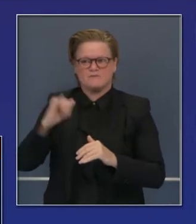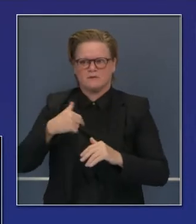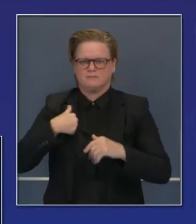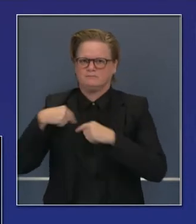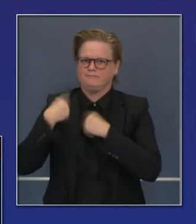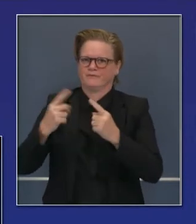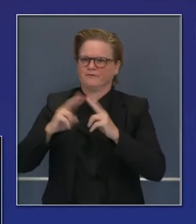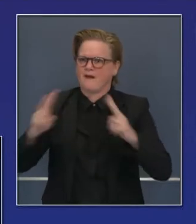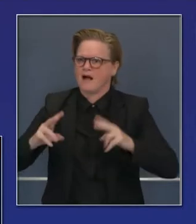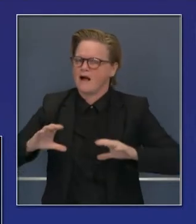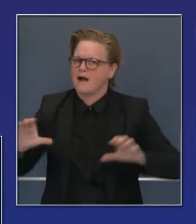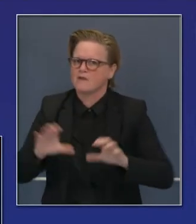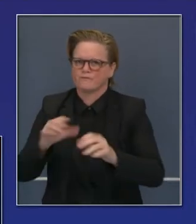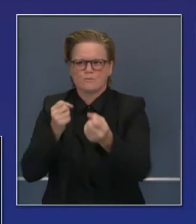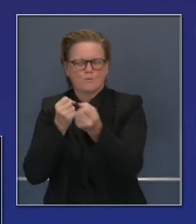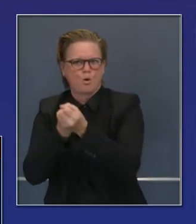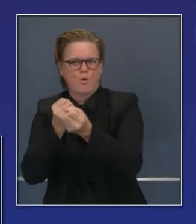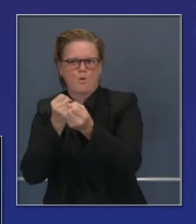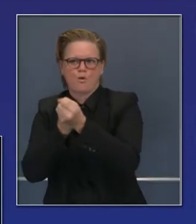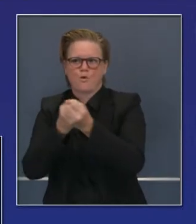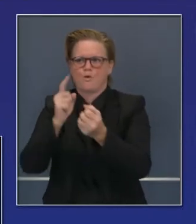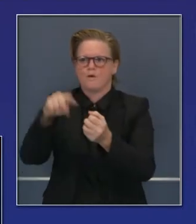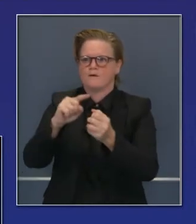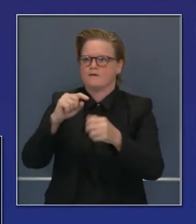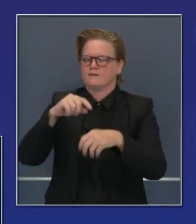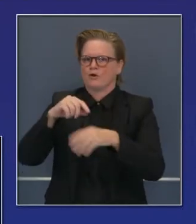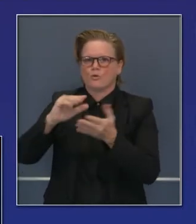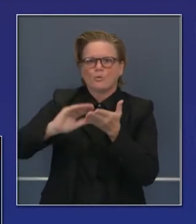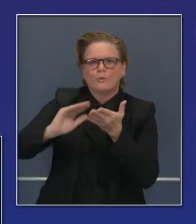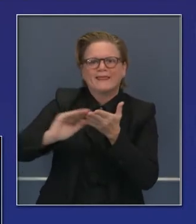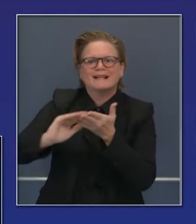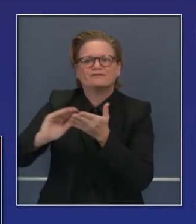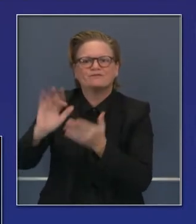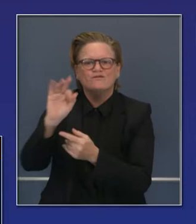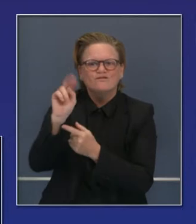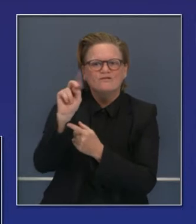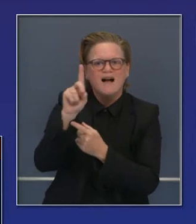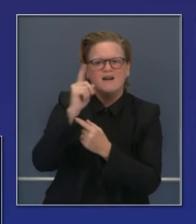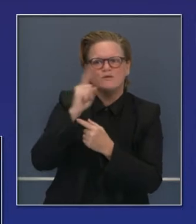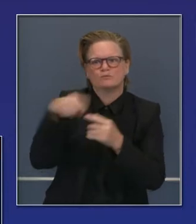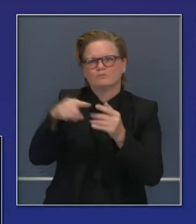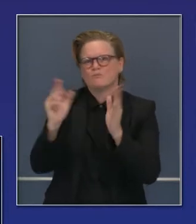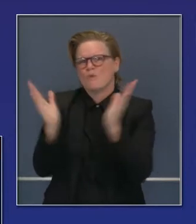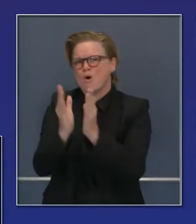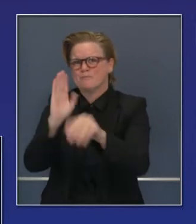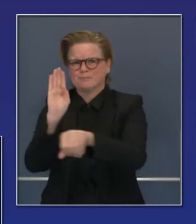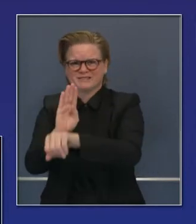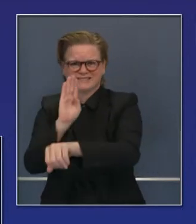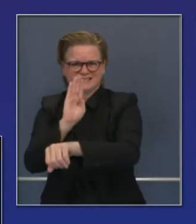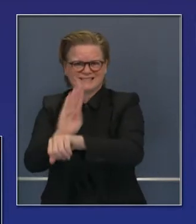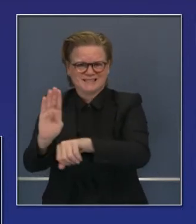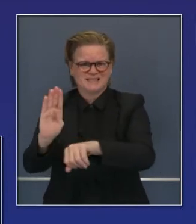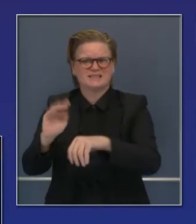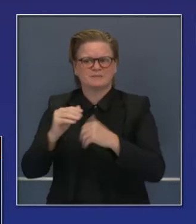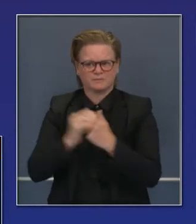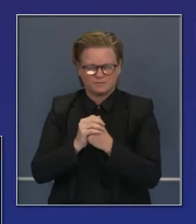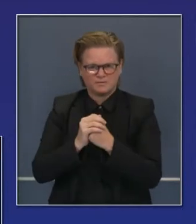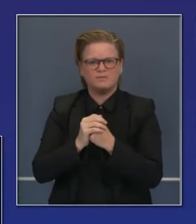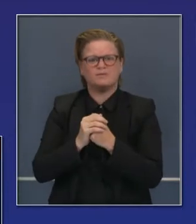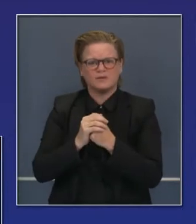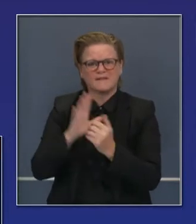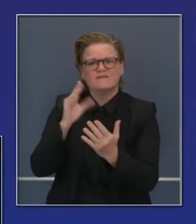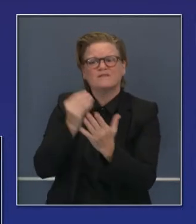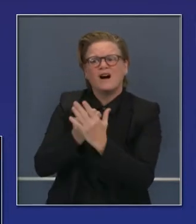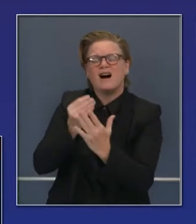activamente proporcionando apoyo a pequeños negocios y negocios medianos. hicimos en el presupuesto del año